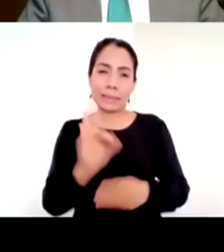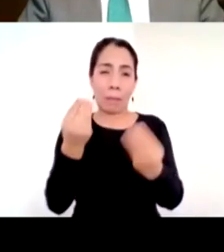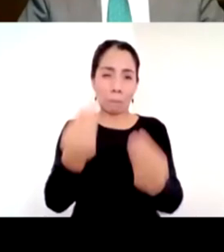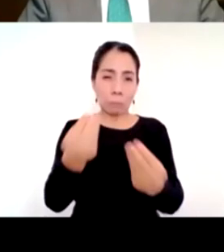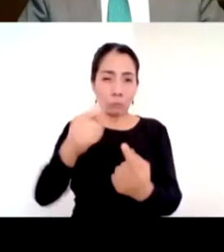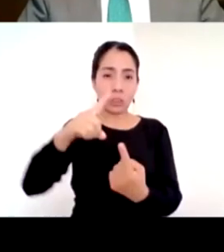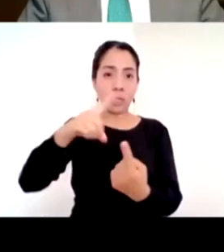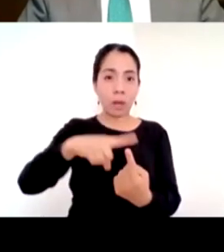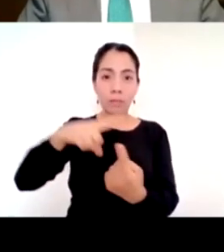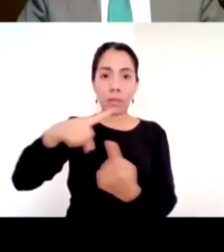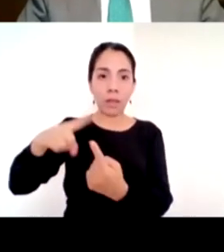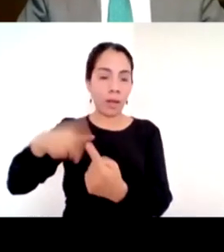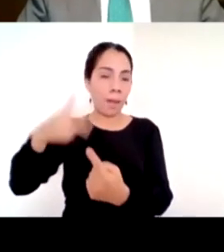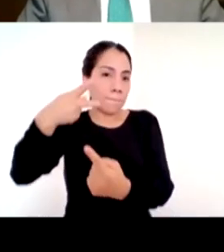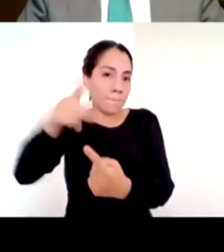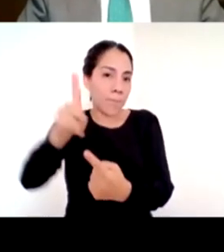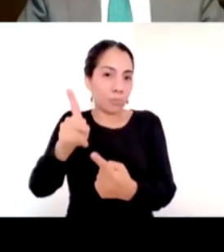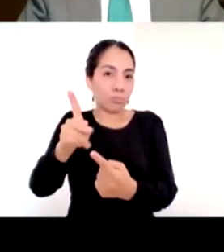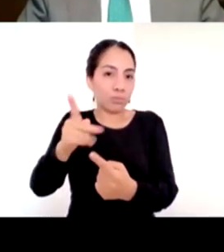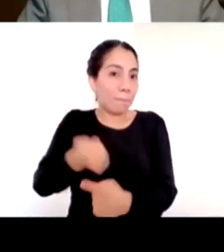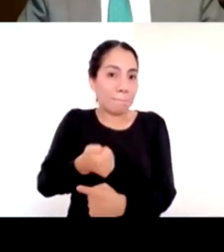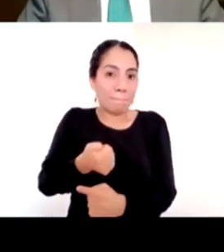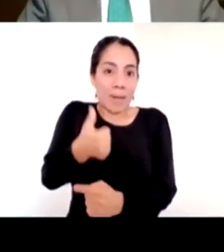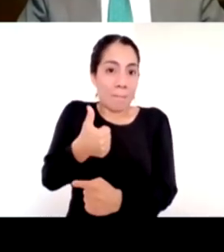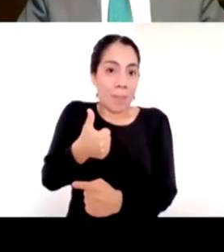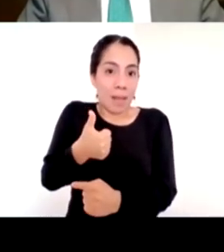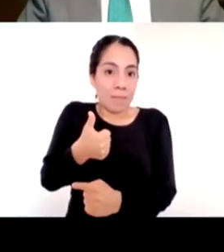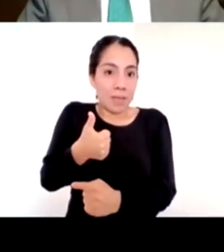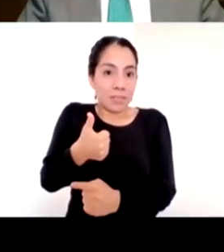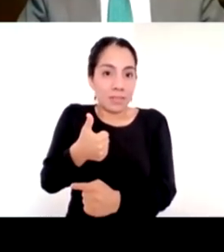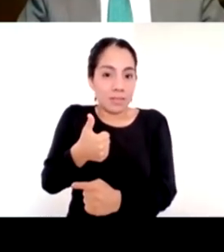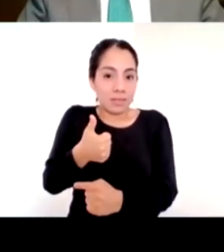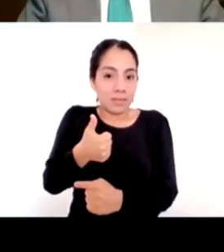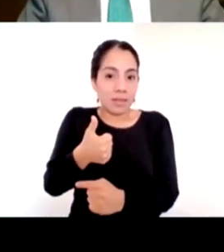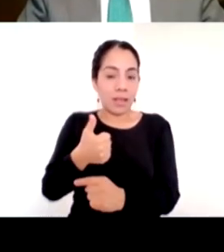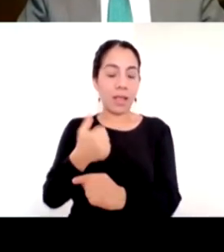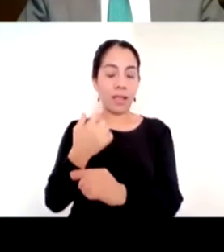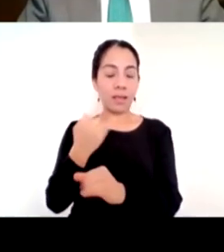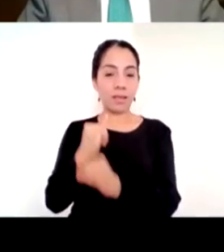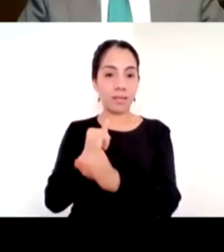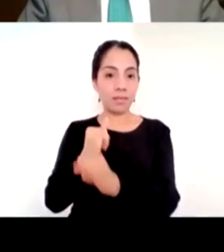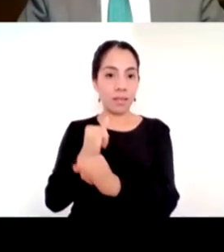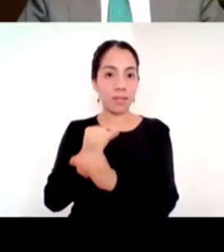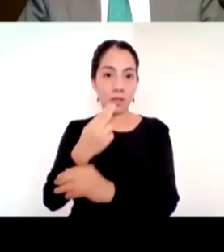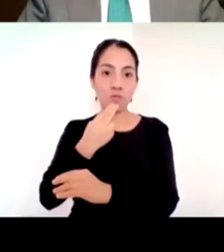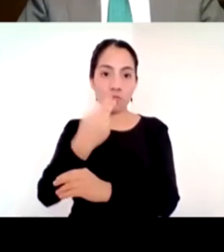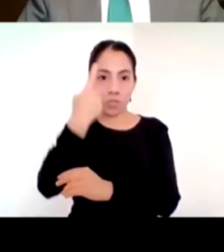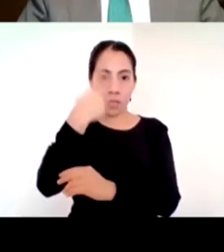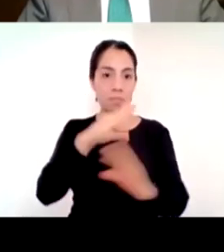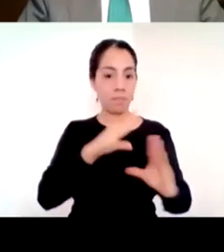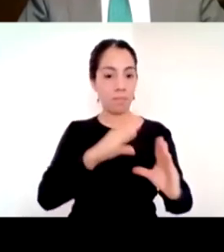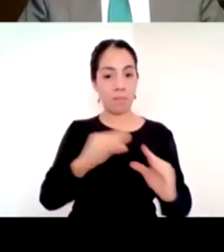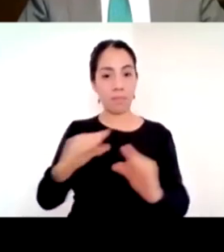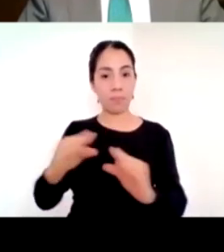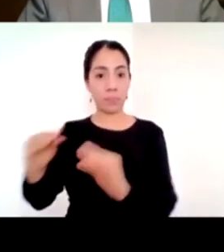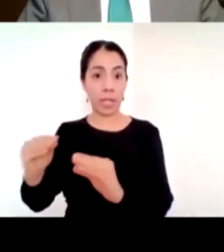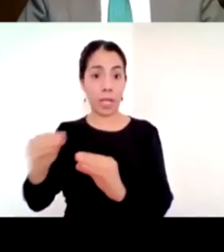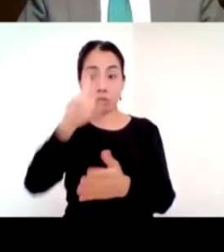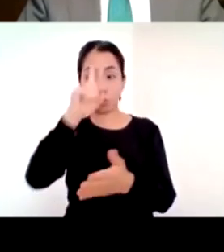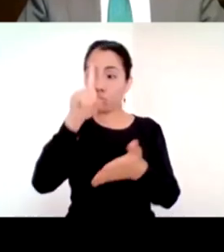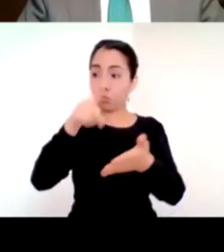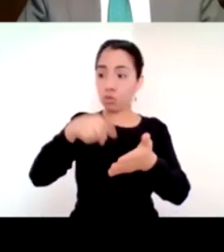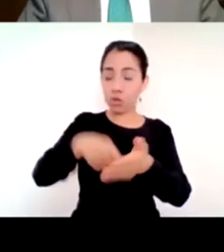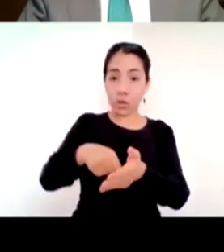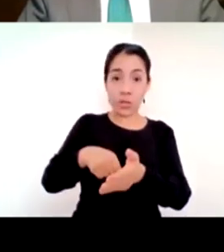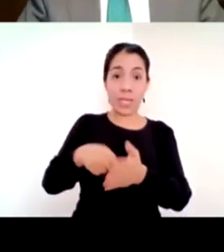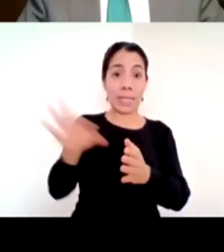México, nueve de cada diez alumnos estuvieron en contacto con su maestro. Entonces, reinventar toda la educación en un tiempo